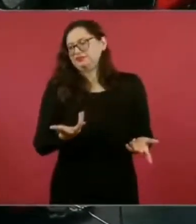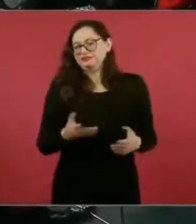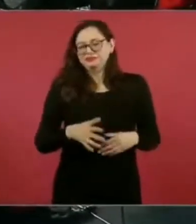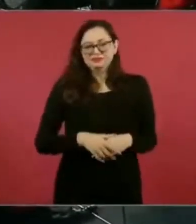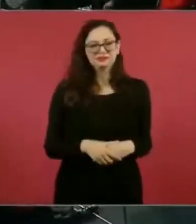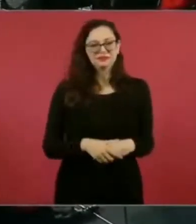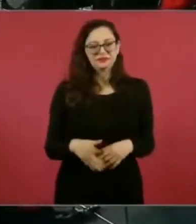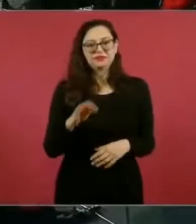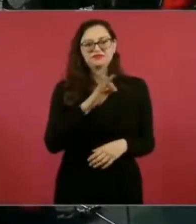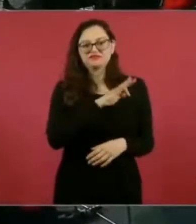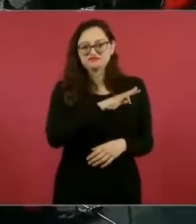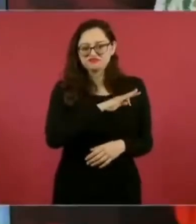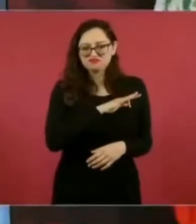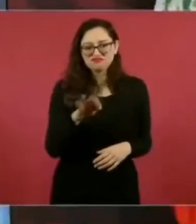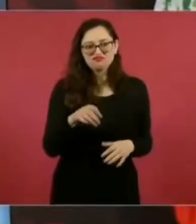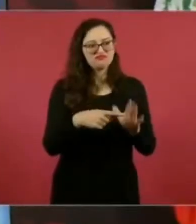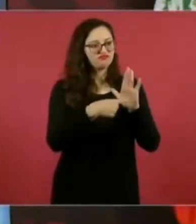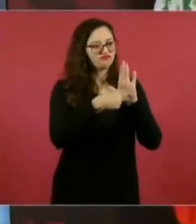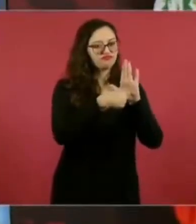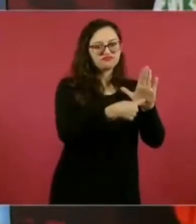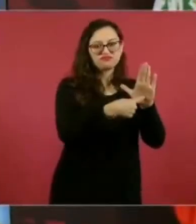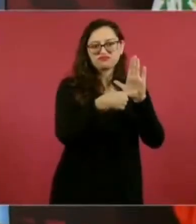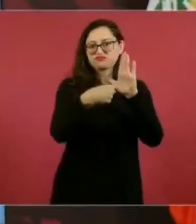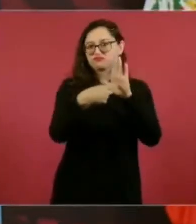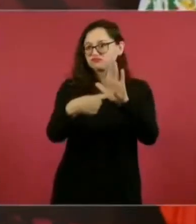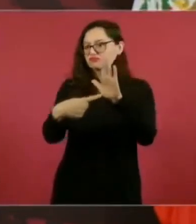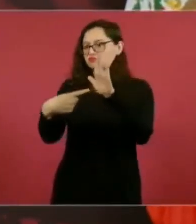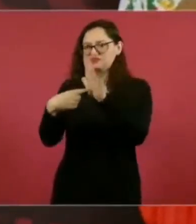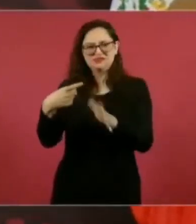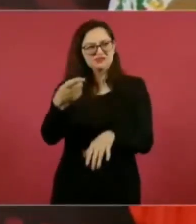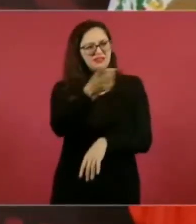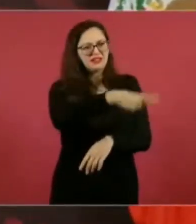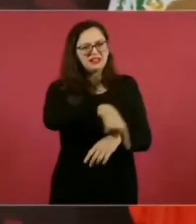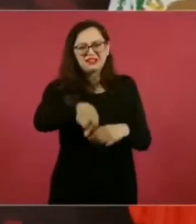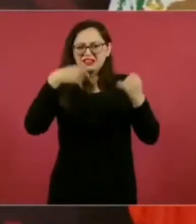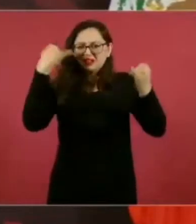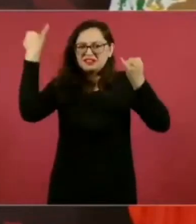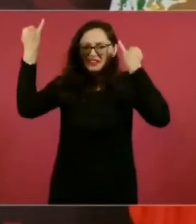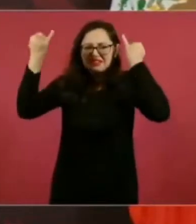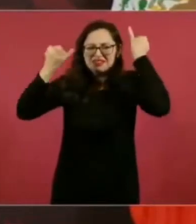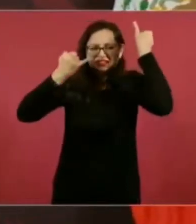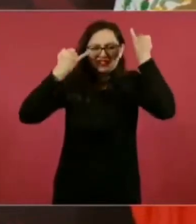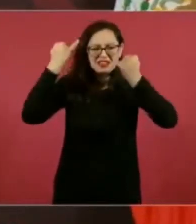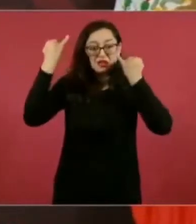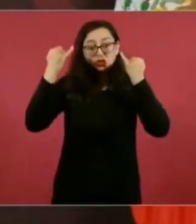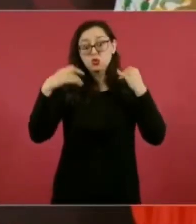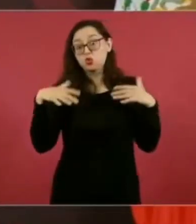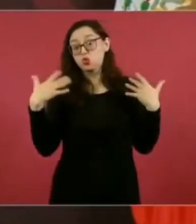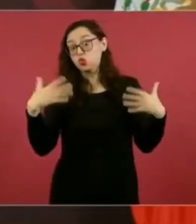ejemplos de todas estas luminarias.